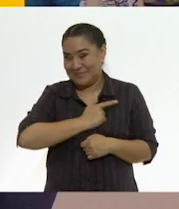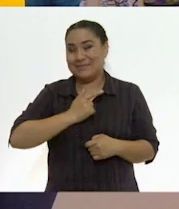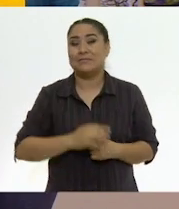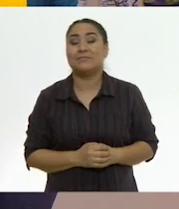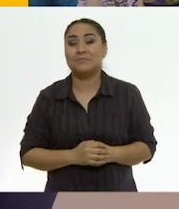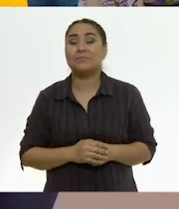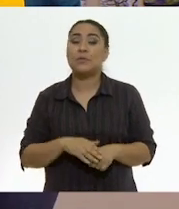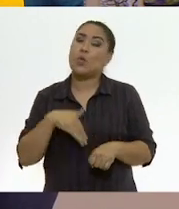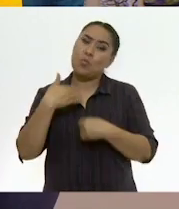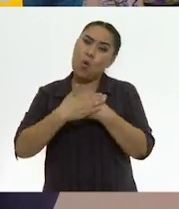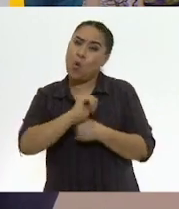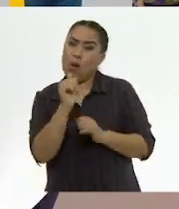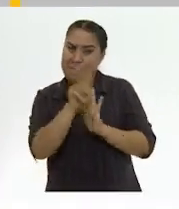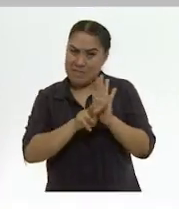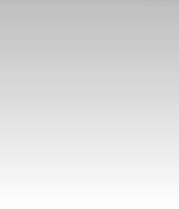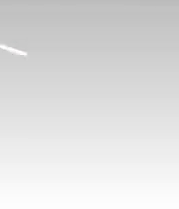Veamos el siguiente video. ¡Gracias! ¡Gracias! ¡Gracias! ¡Gracias! ¡Gracias!